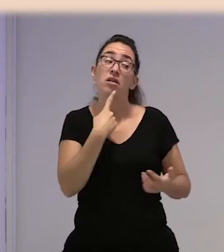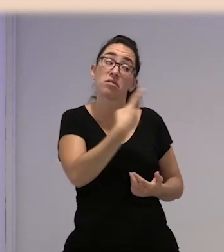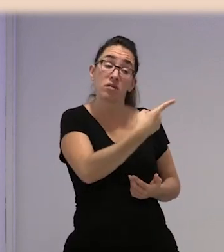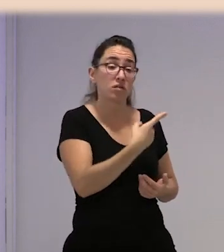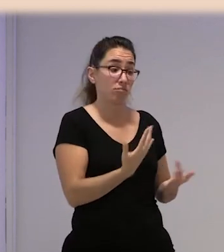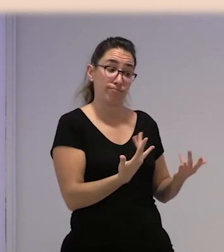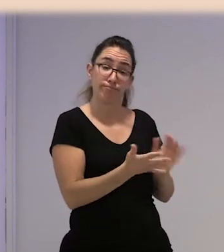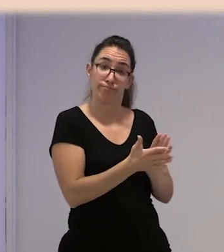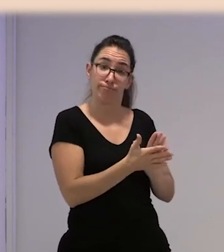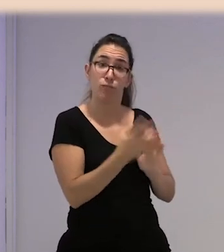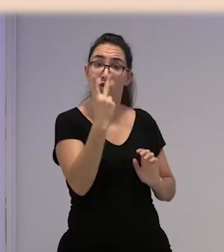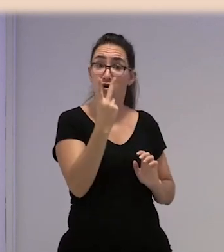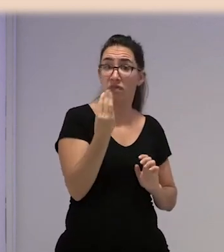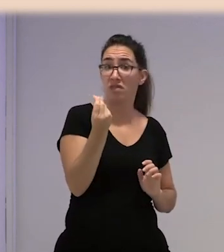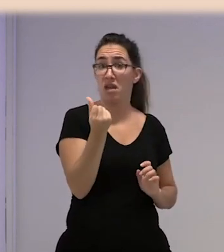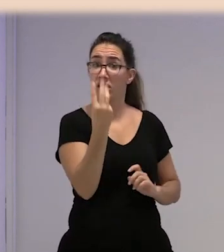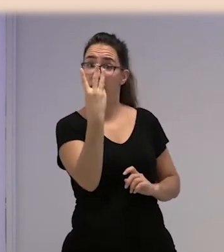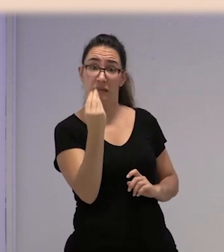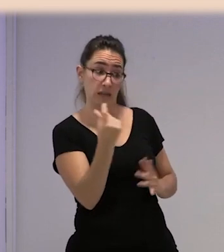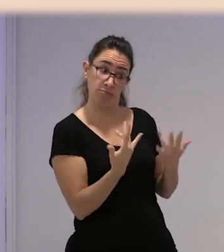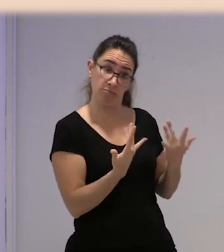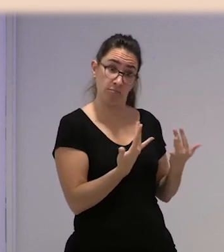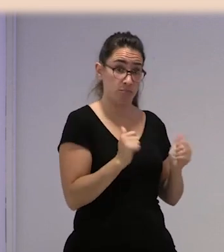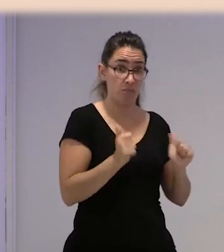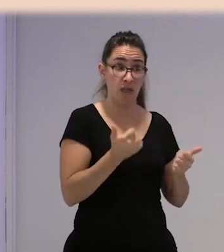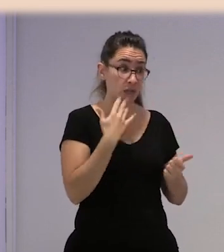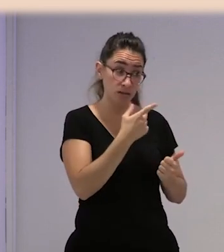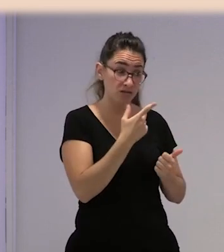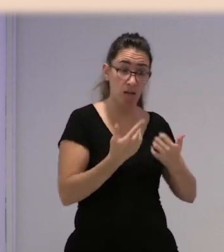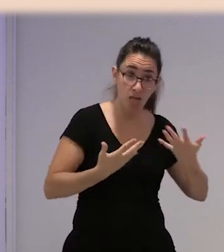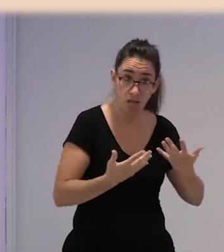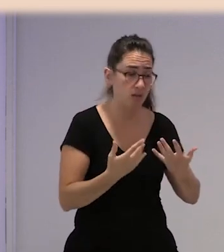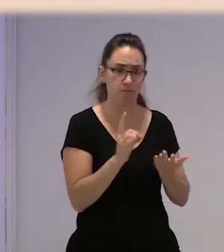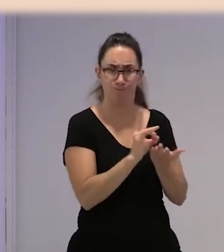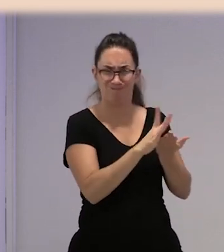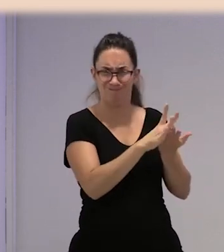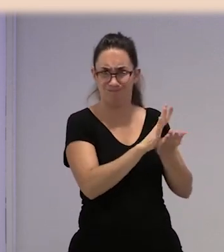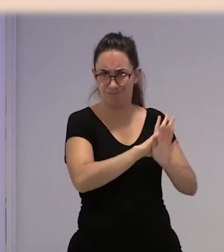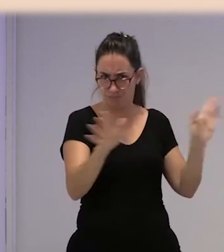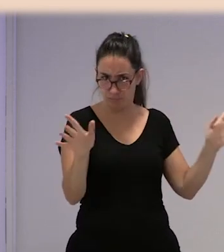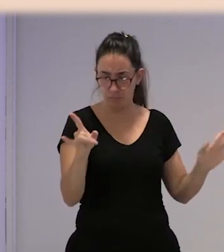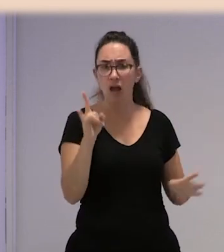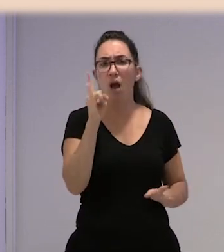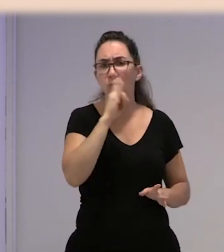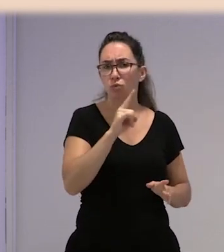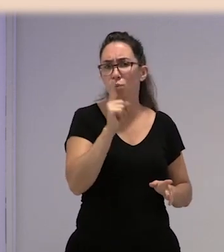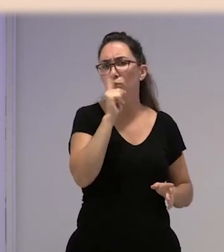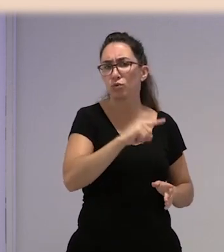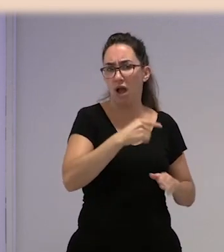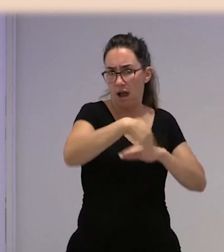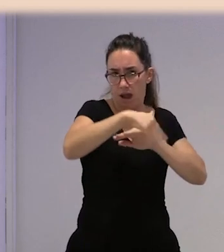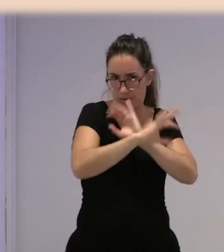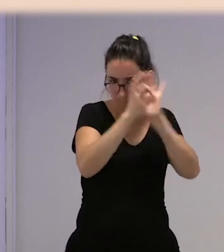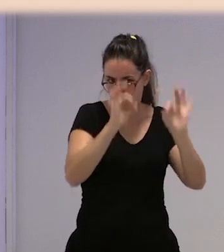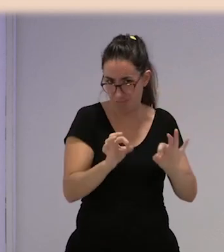días para espabilarte y que si no te espabilas, pues que ya estás en la puta calle, tal cual dicho. Literalmente. Y